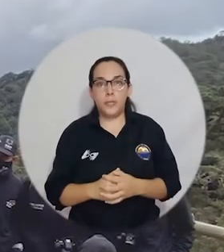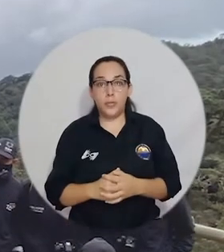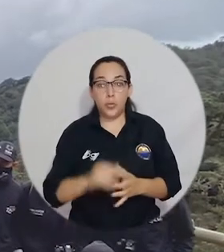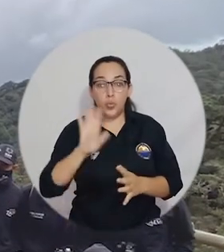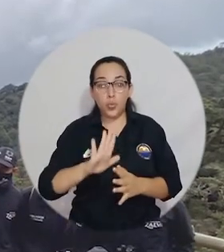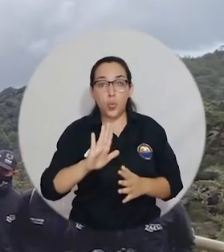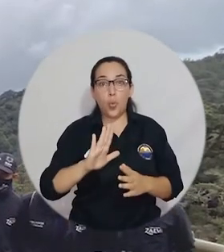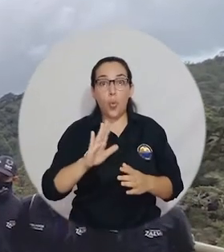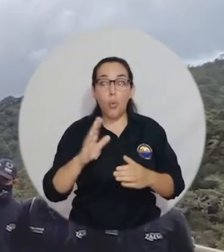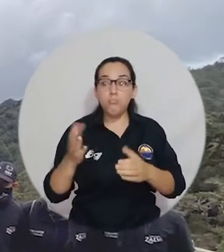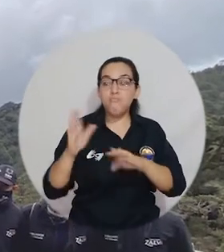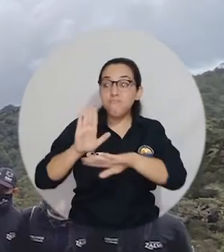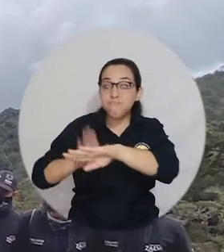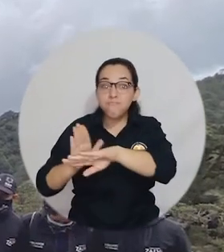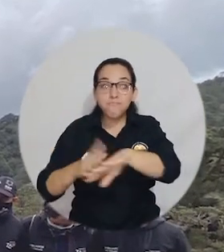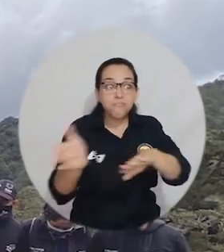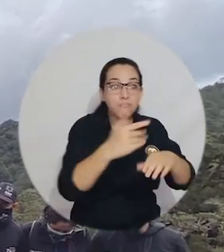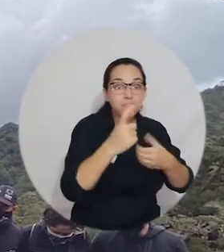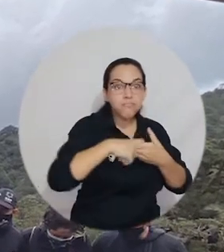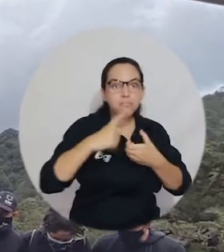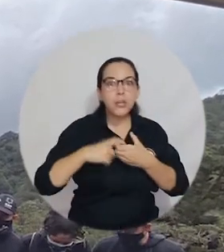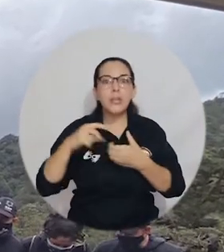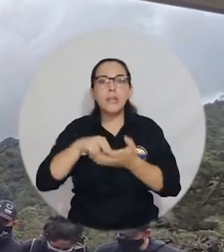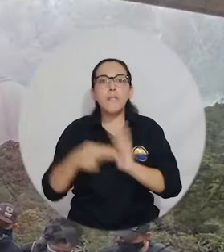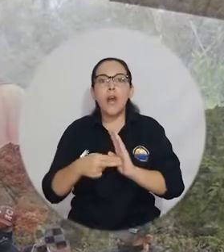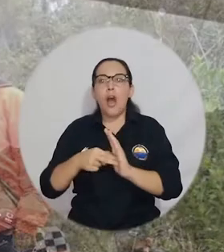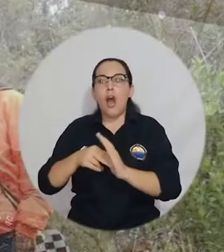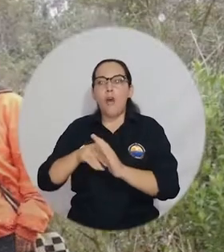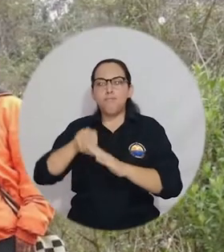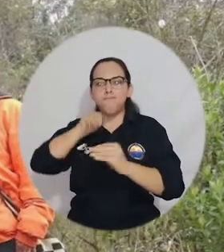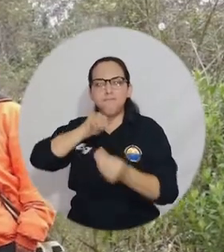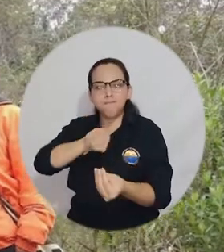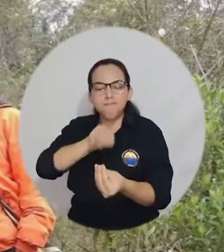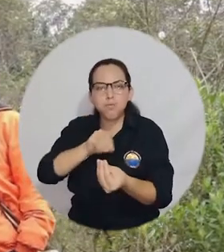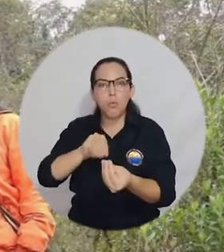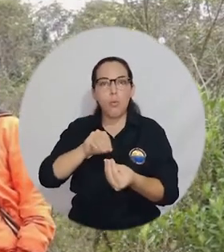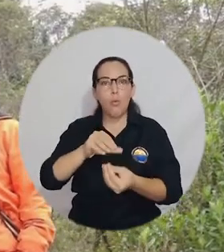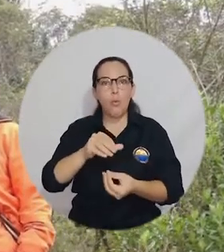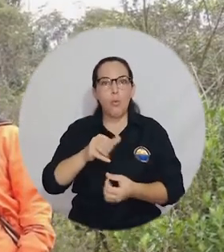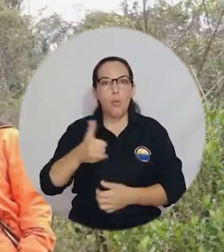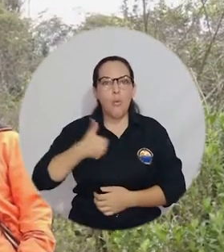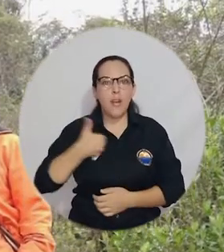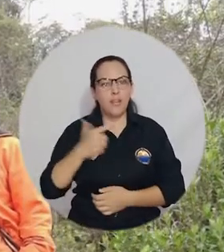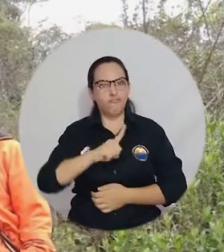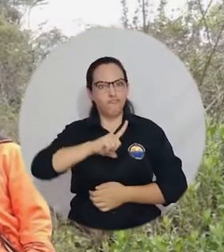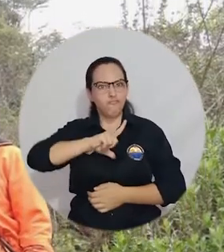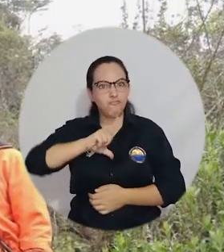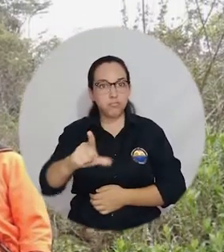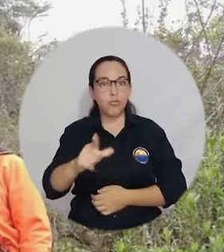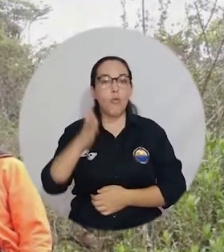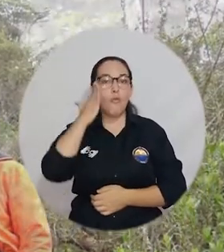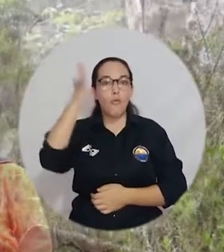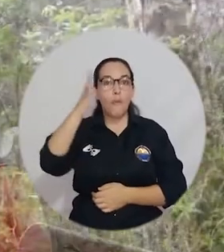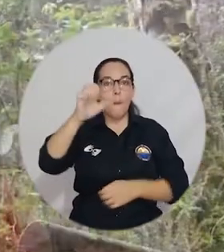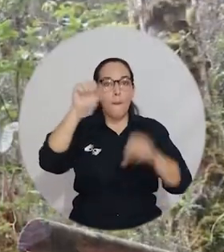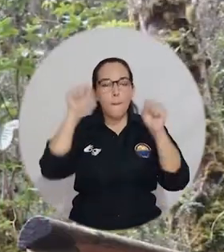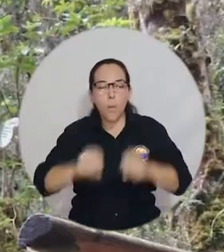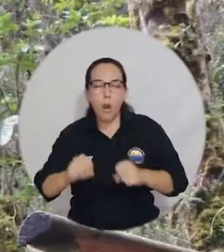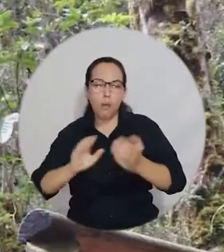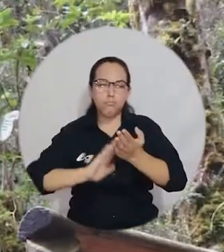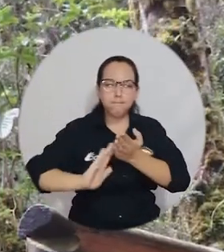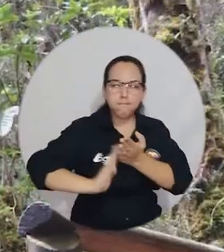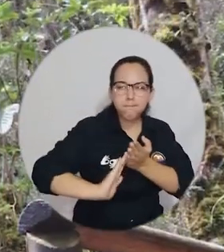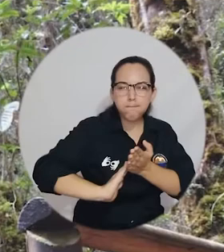esta convocatoria es formar líderes jóvenes que en un futuro puedan crear,